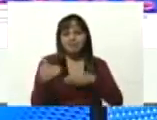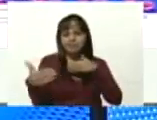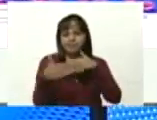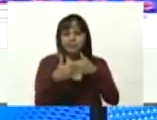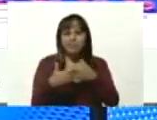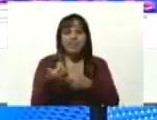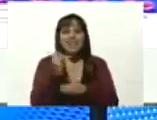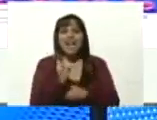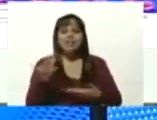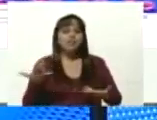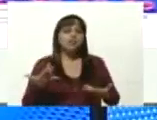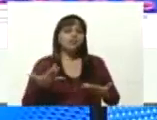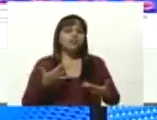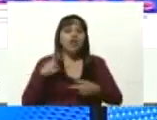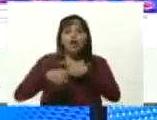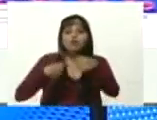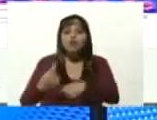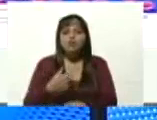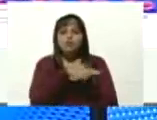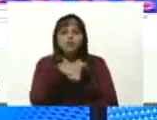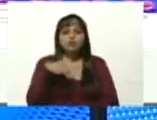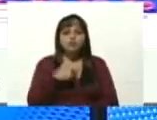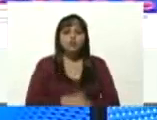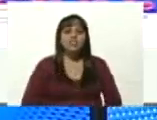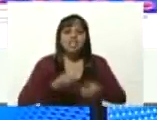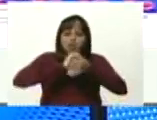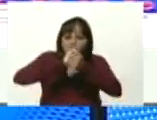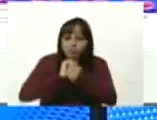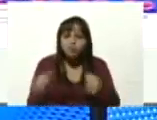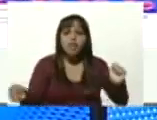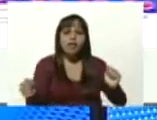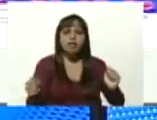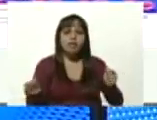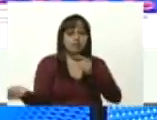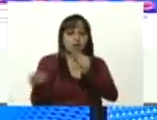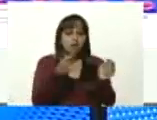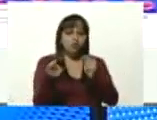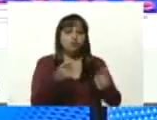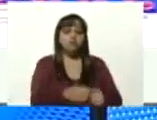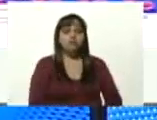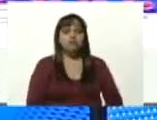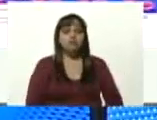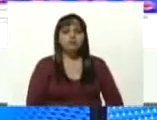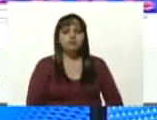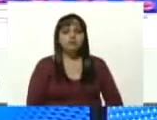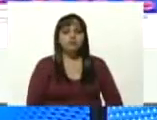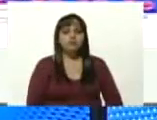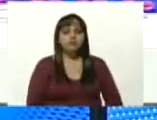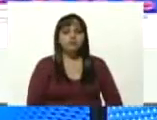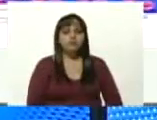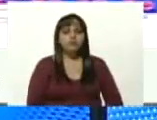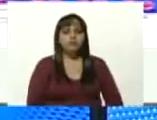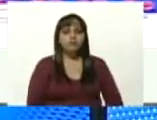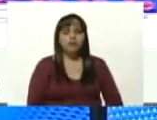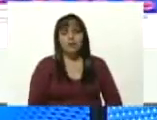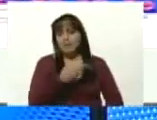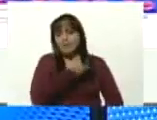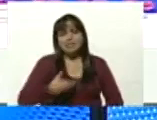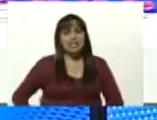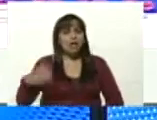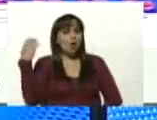generara una reacción de nuestra parte y se rompiera el diálogo Iván Duque está desesperado